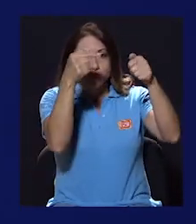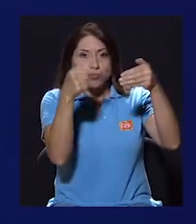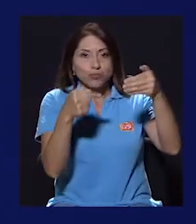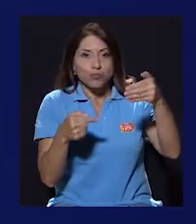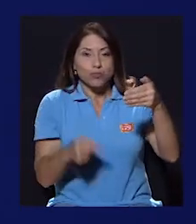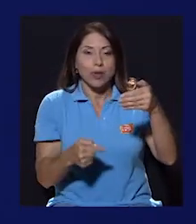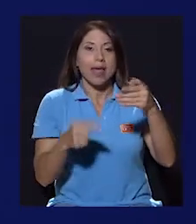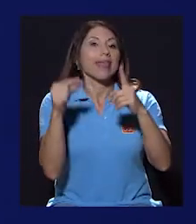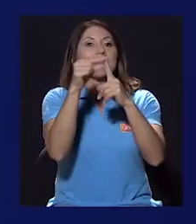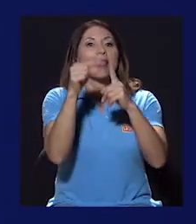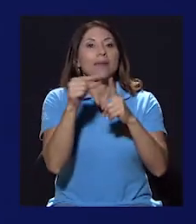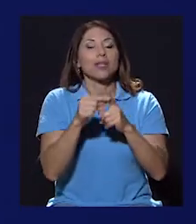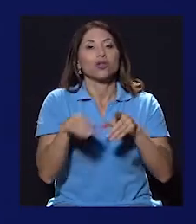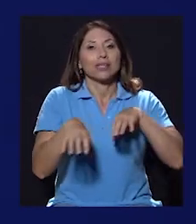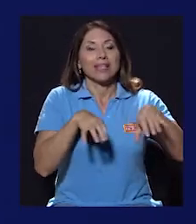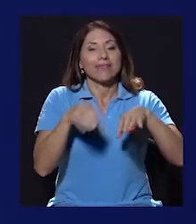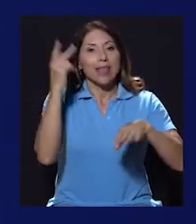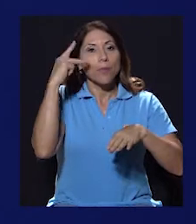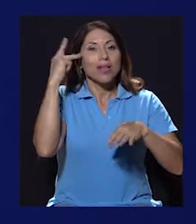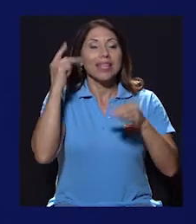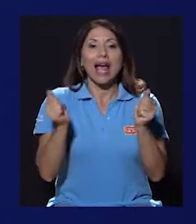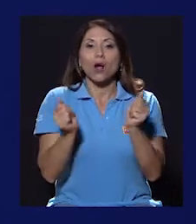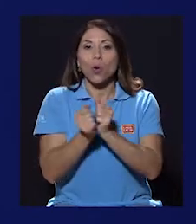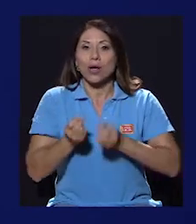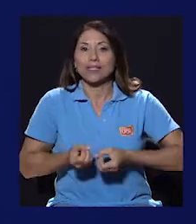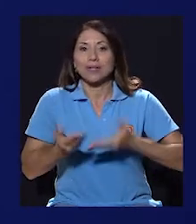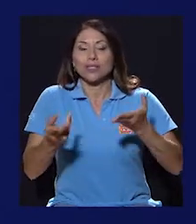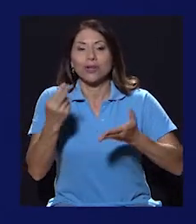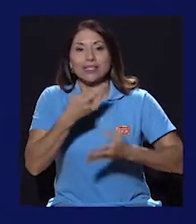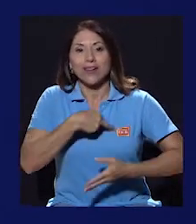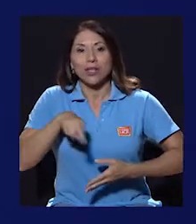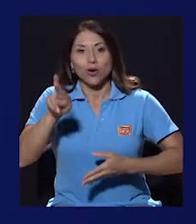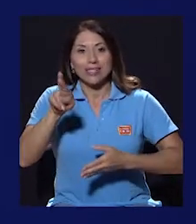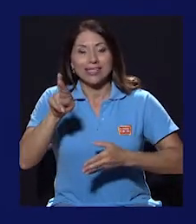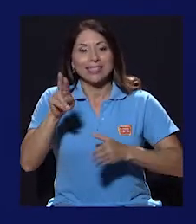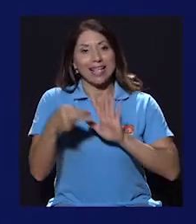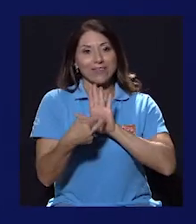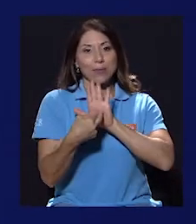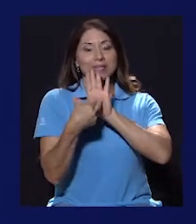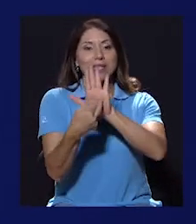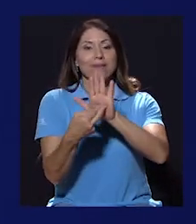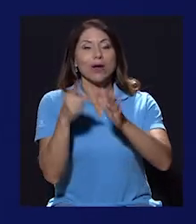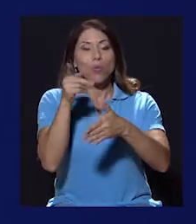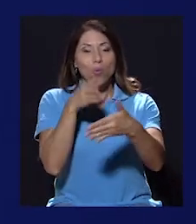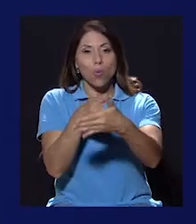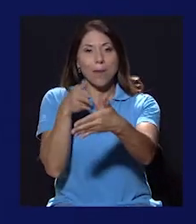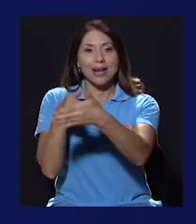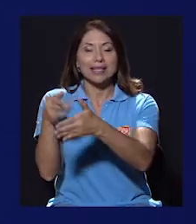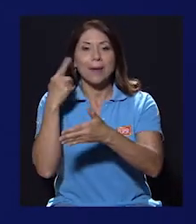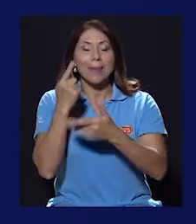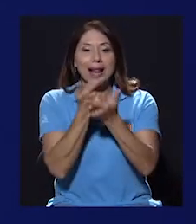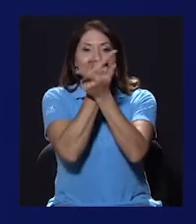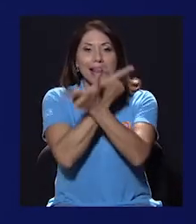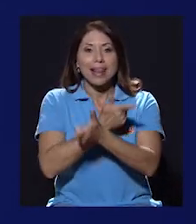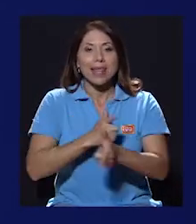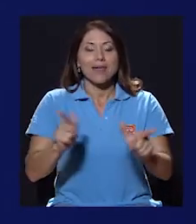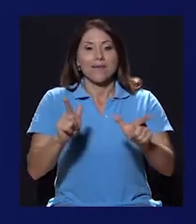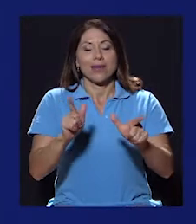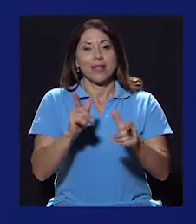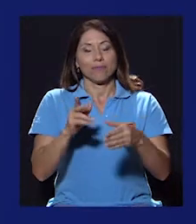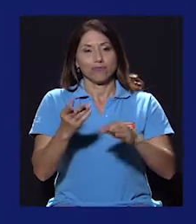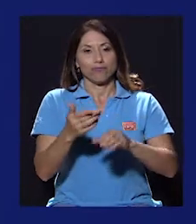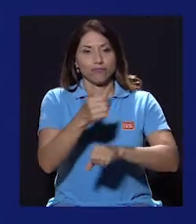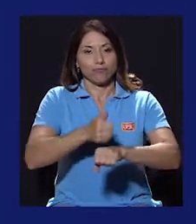actividad política con expresiones religiosas que representaban una amenaza para el libre ejercicio del sufragio.